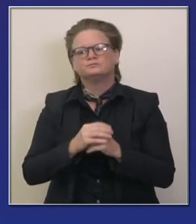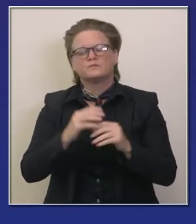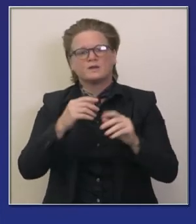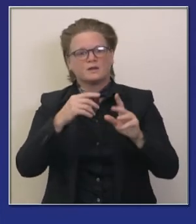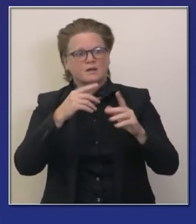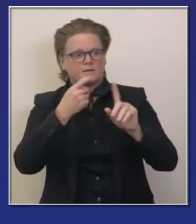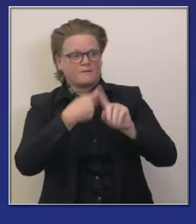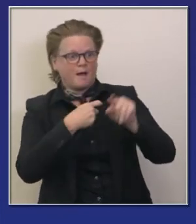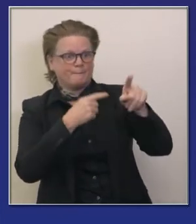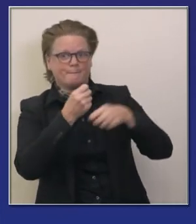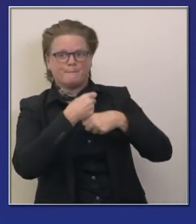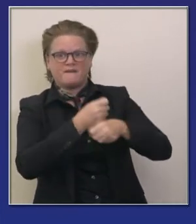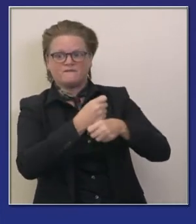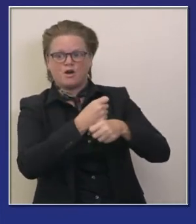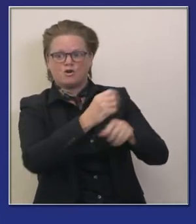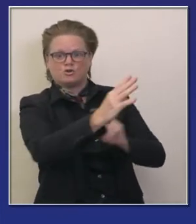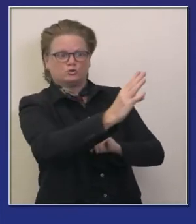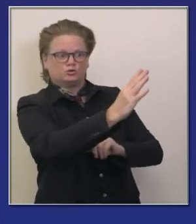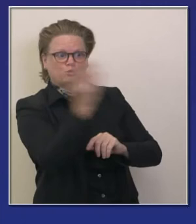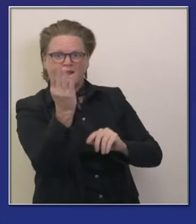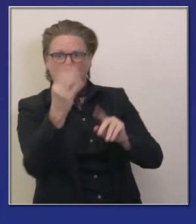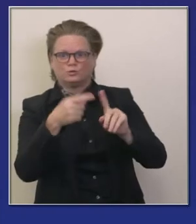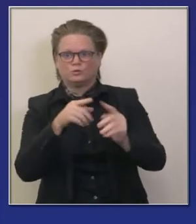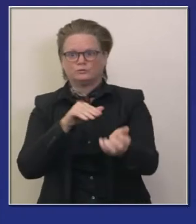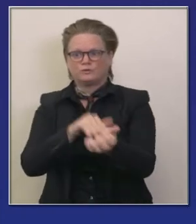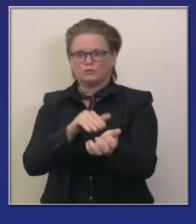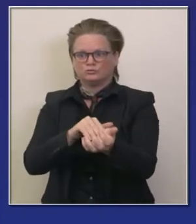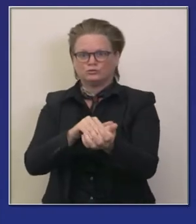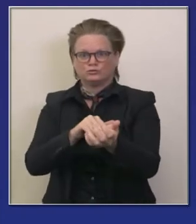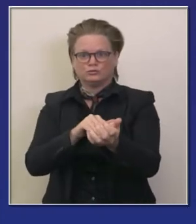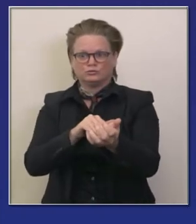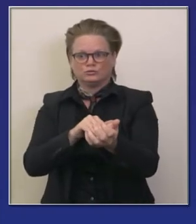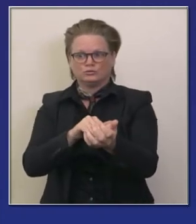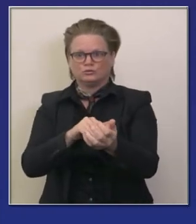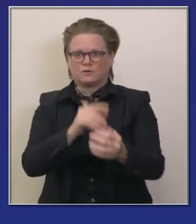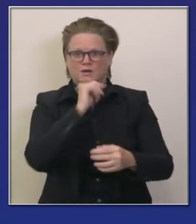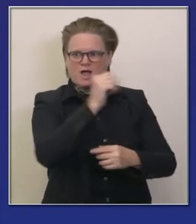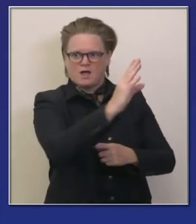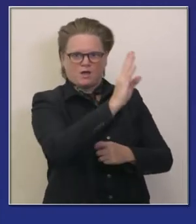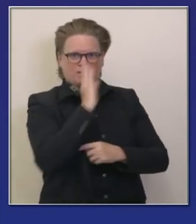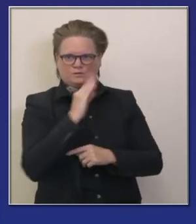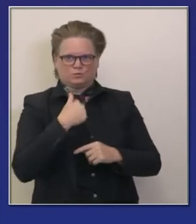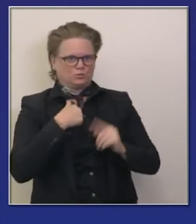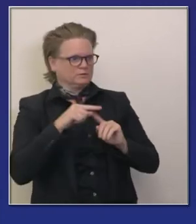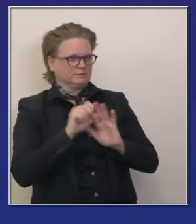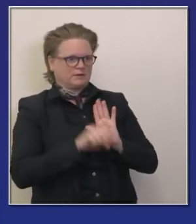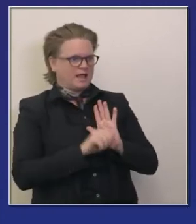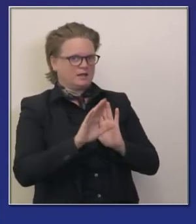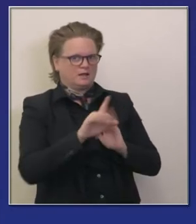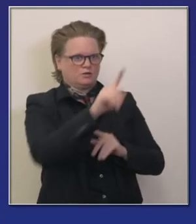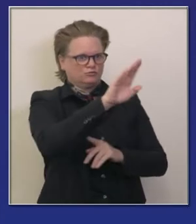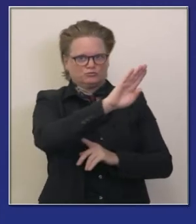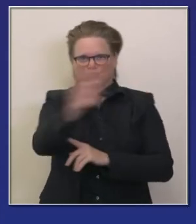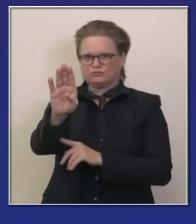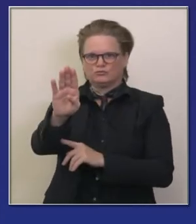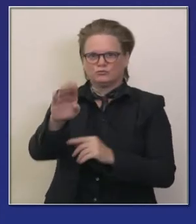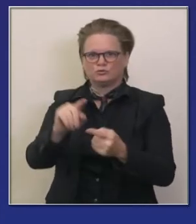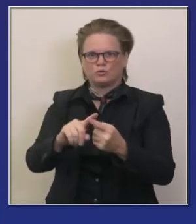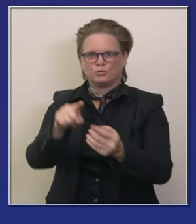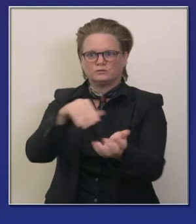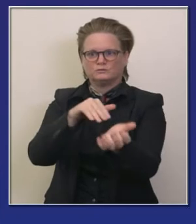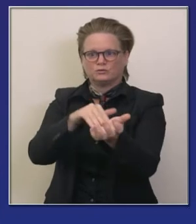a los proveedores no llega al estado eso va directamente a los proveedores y así se mantendrá durante esta cadena de